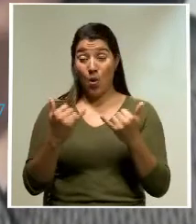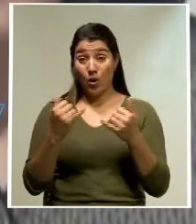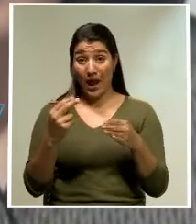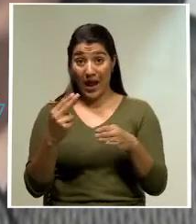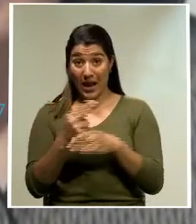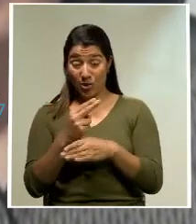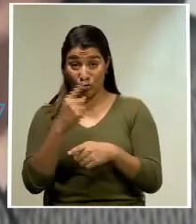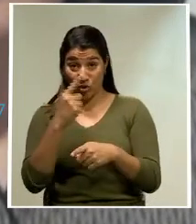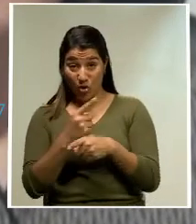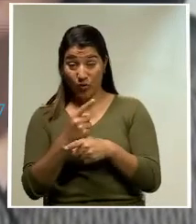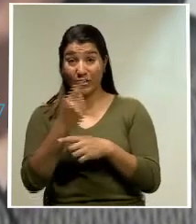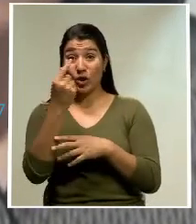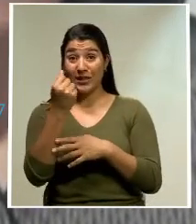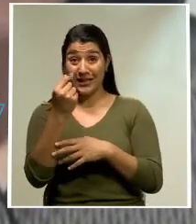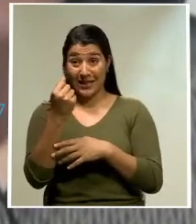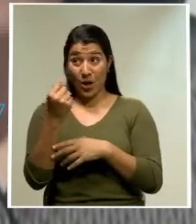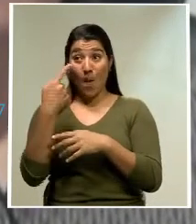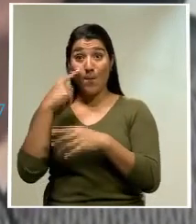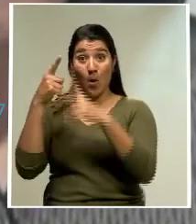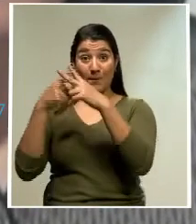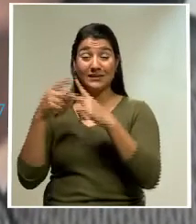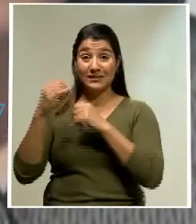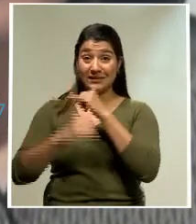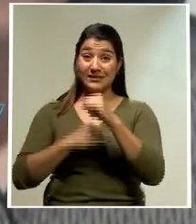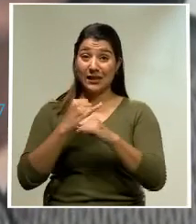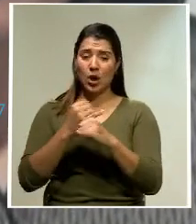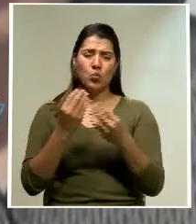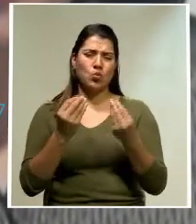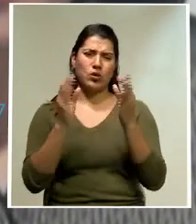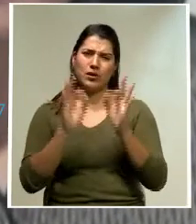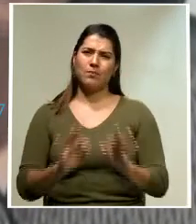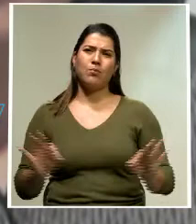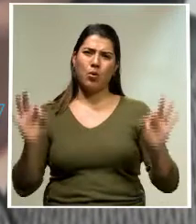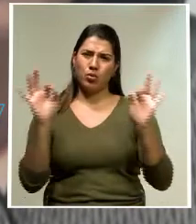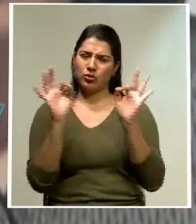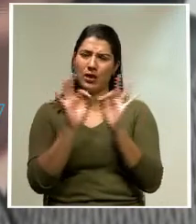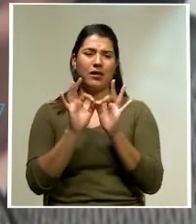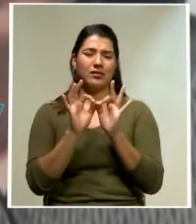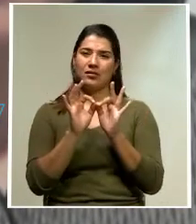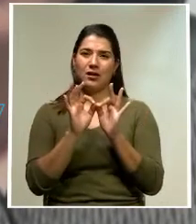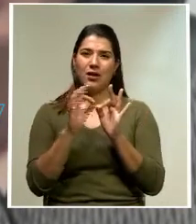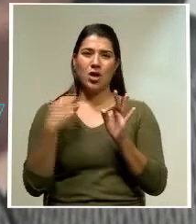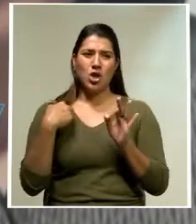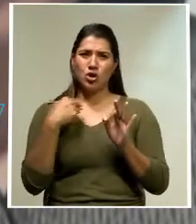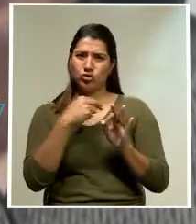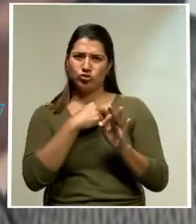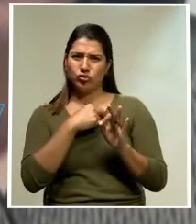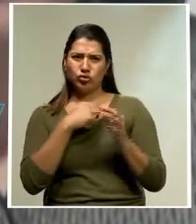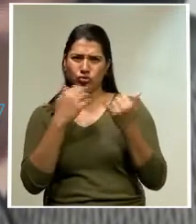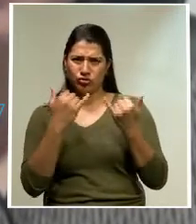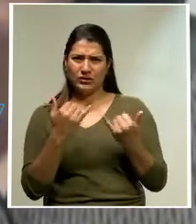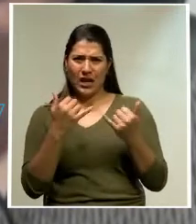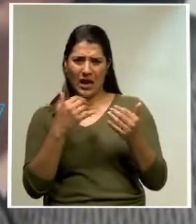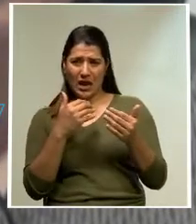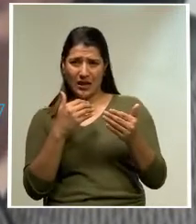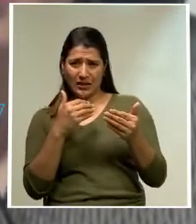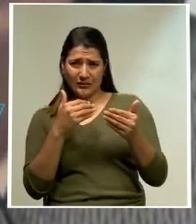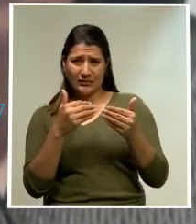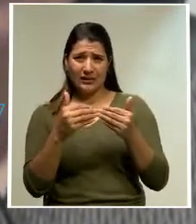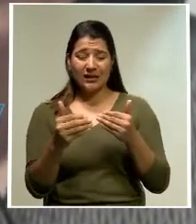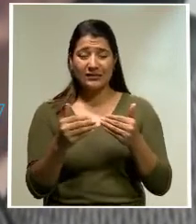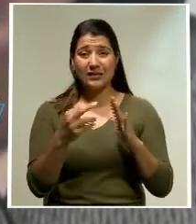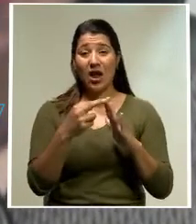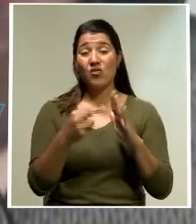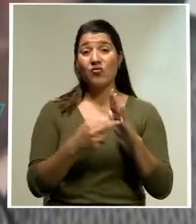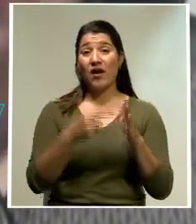es sumamente relevante. Ya estamos a las puertas de entrar en el escenario de la regla fiscal, ¿verdad? Donde hay